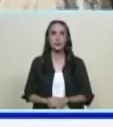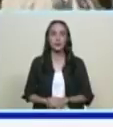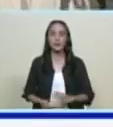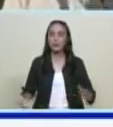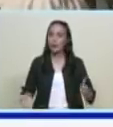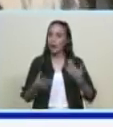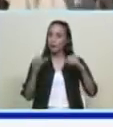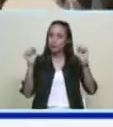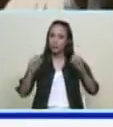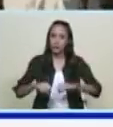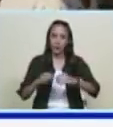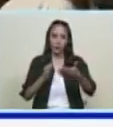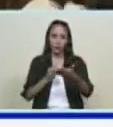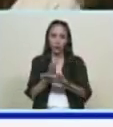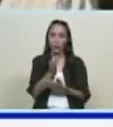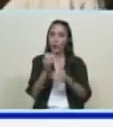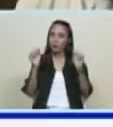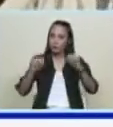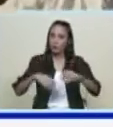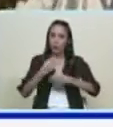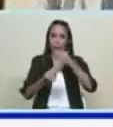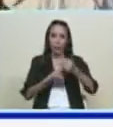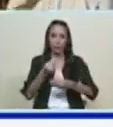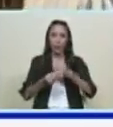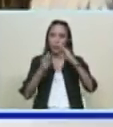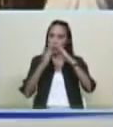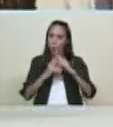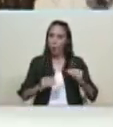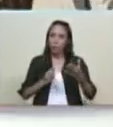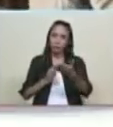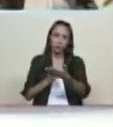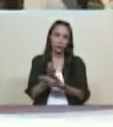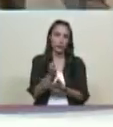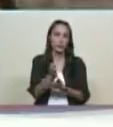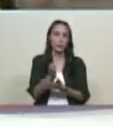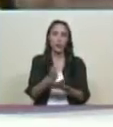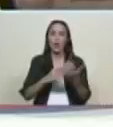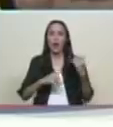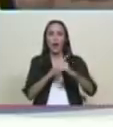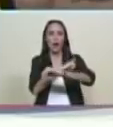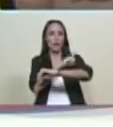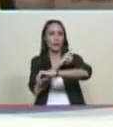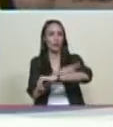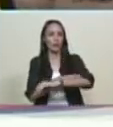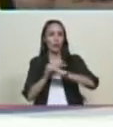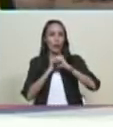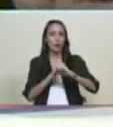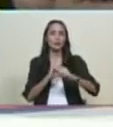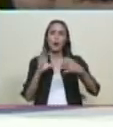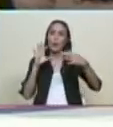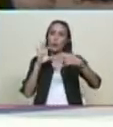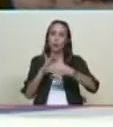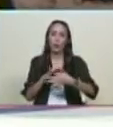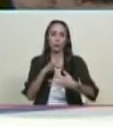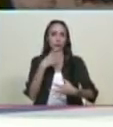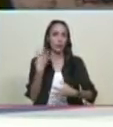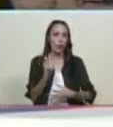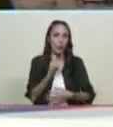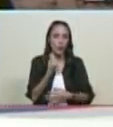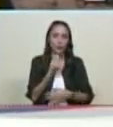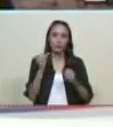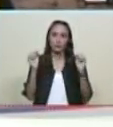adelante adelante adelante que vamos para adelante que vamos con esa fuerza de la juventud con esa fuerza